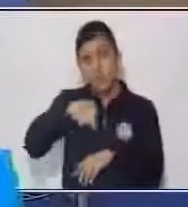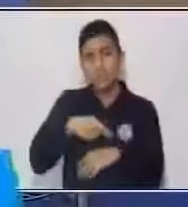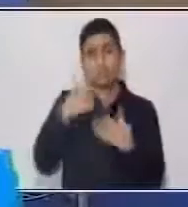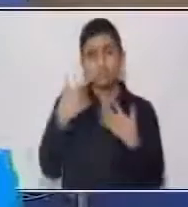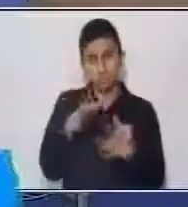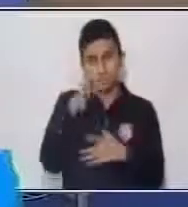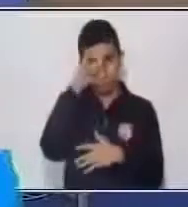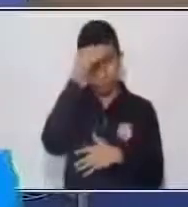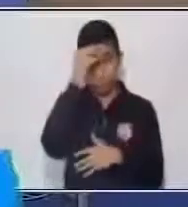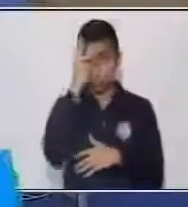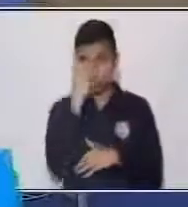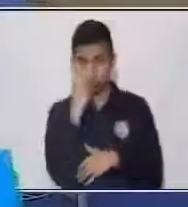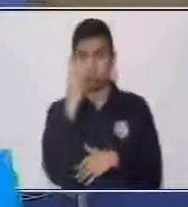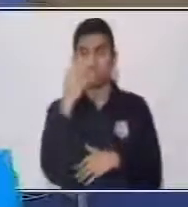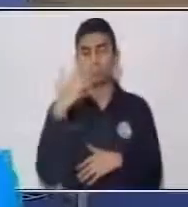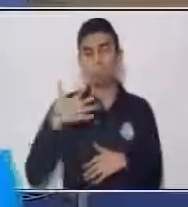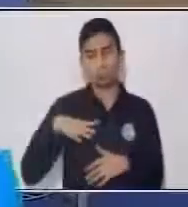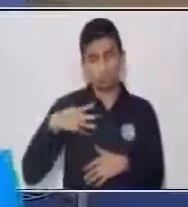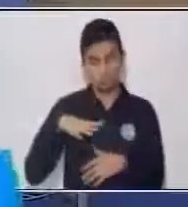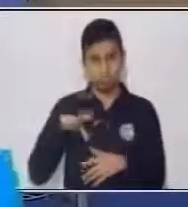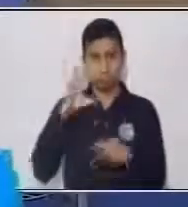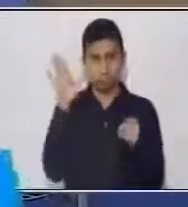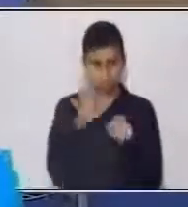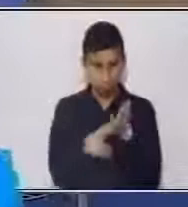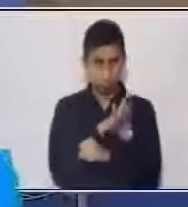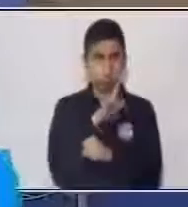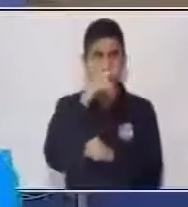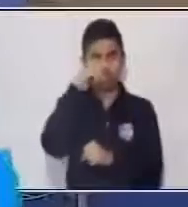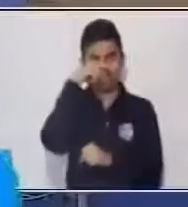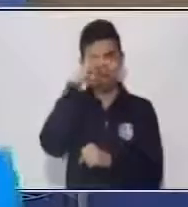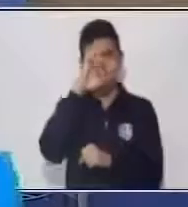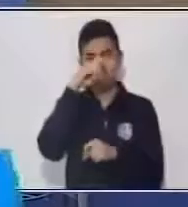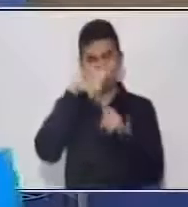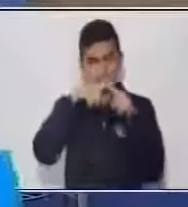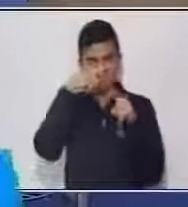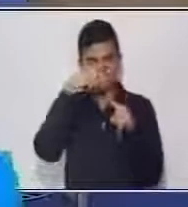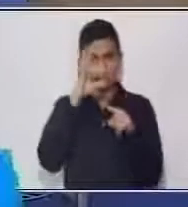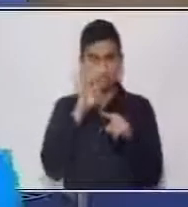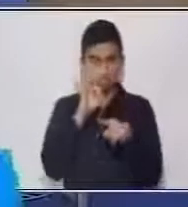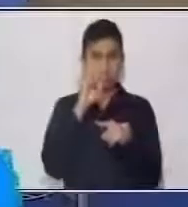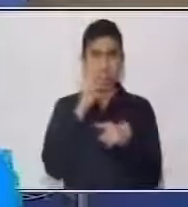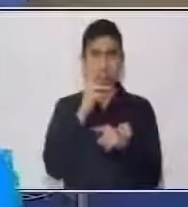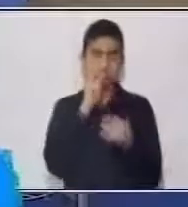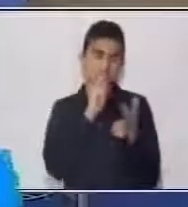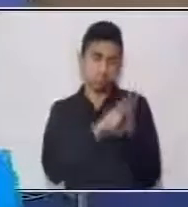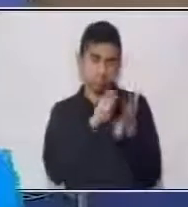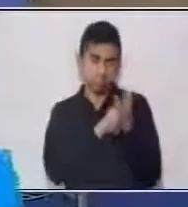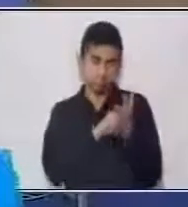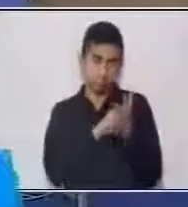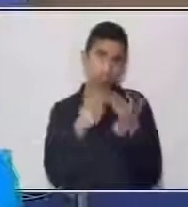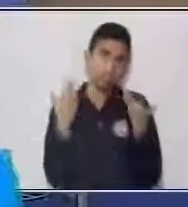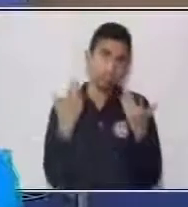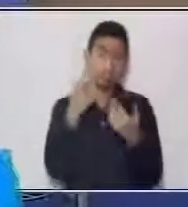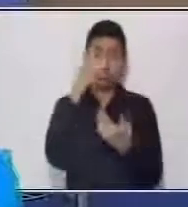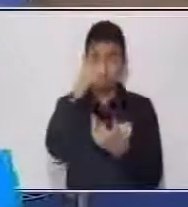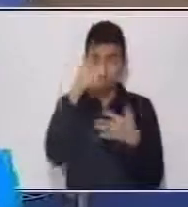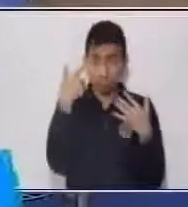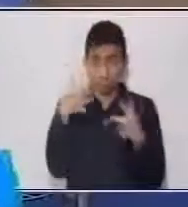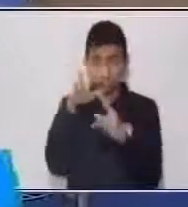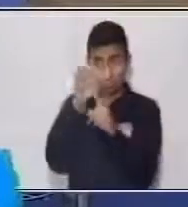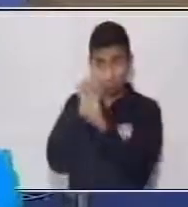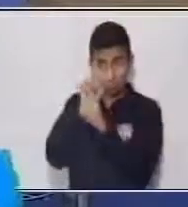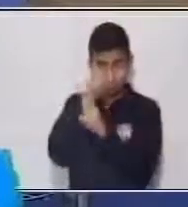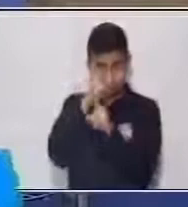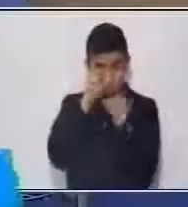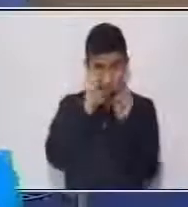dos ejemplos de conclusión de un texto y un ejemplo de conclusión de un experimento. Si tú ves en mi mesa,